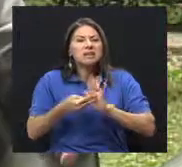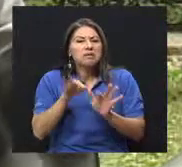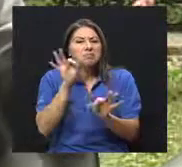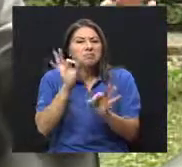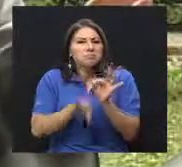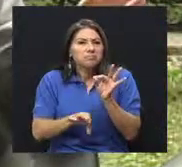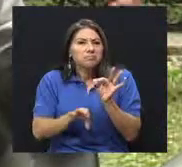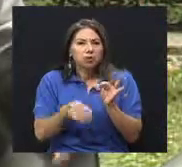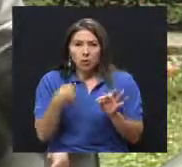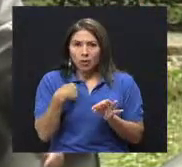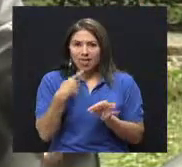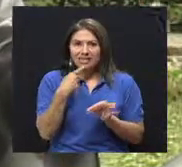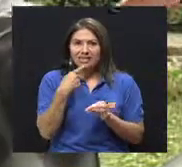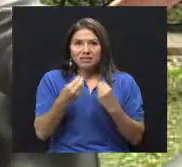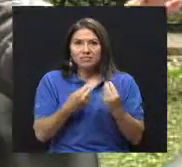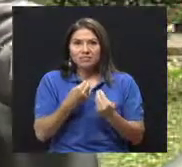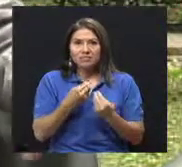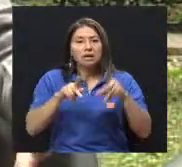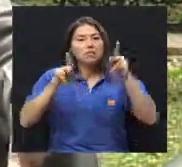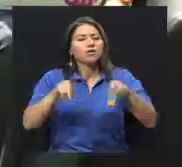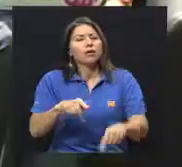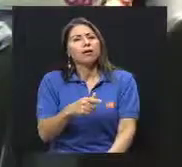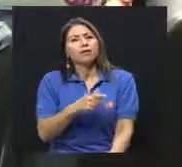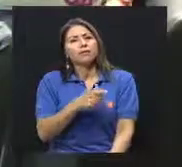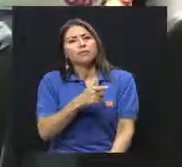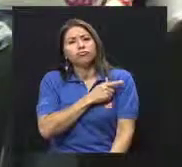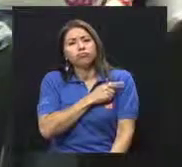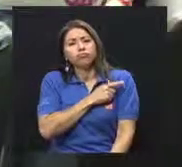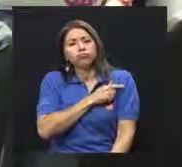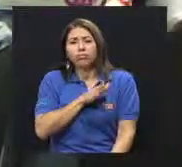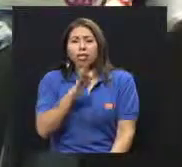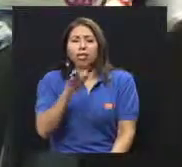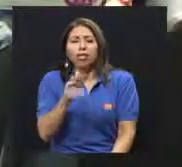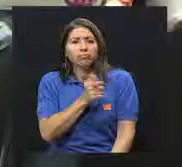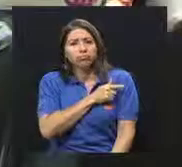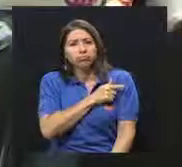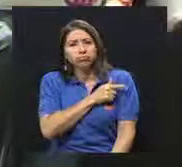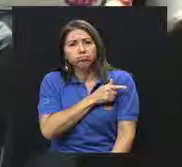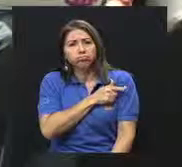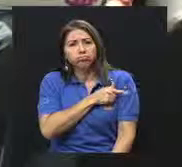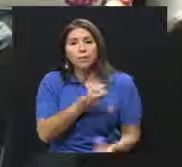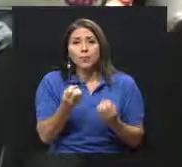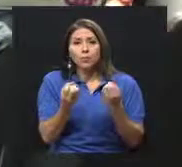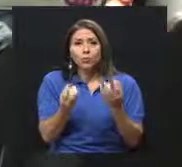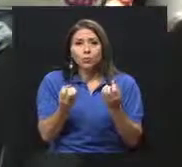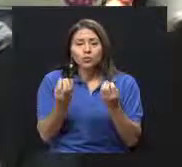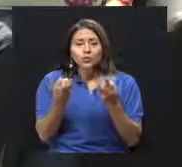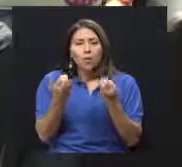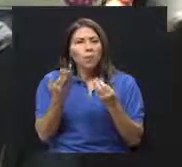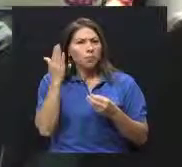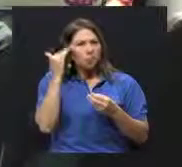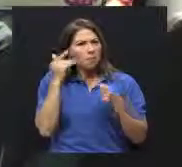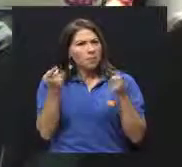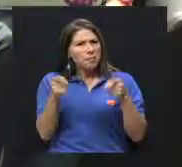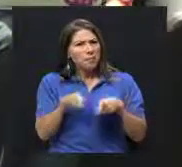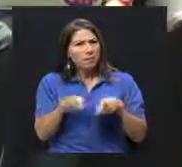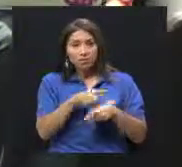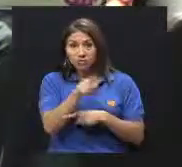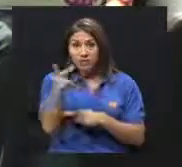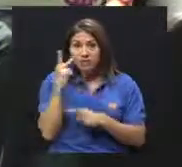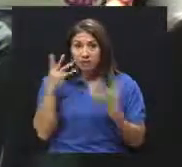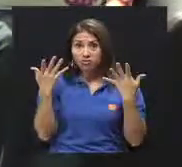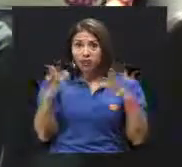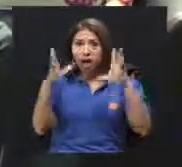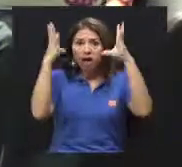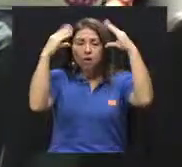muy simples, orinadera, polibria. ¿Por qué se produce? Y esto es, verdaderamente, ustedes dieron los datos,